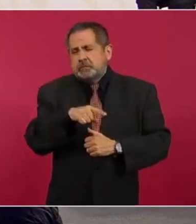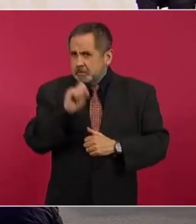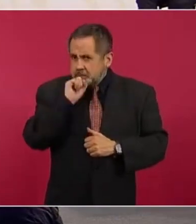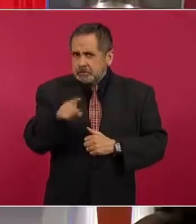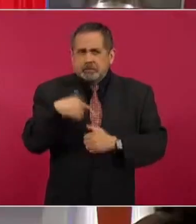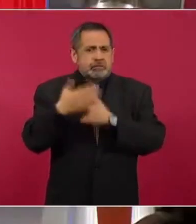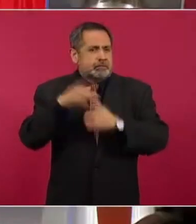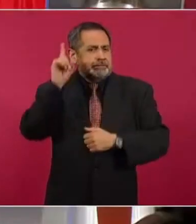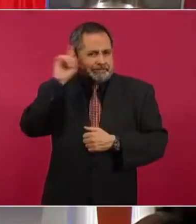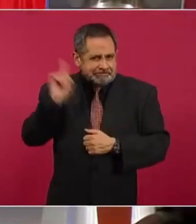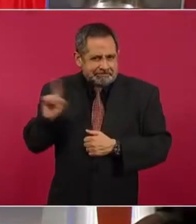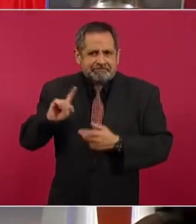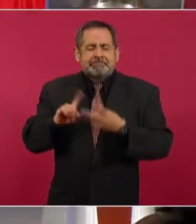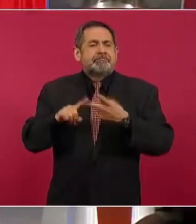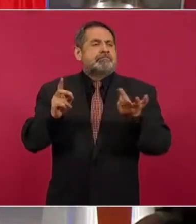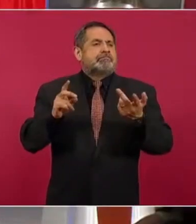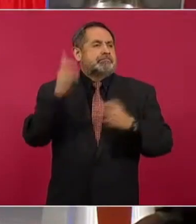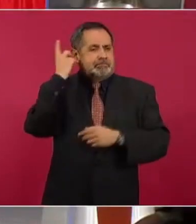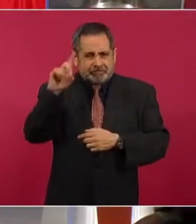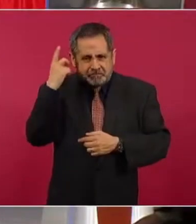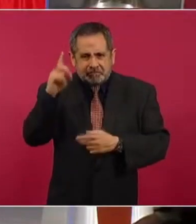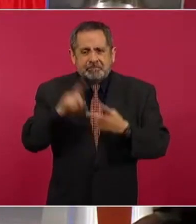Morelos, Zacatecas, Durango, Nayarit,